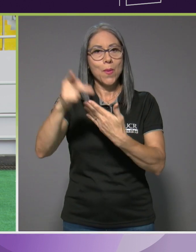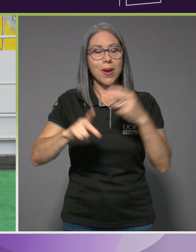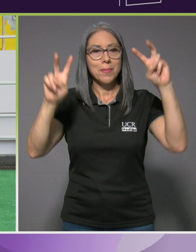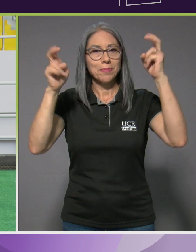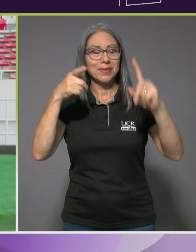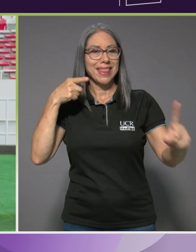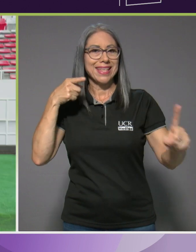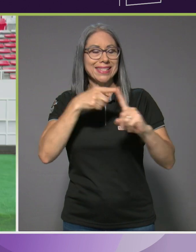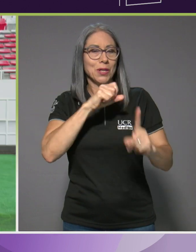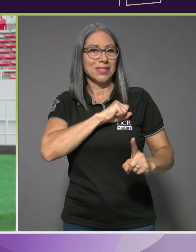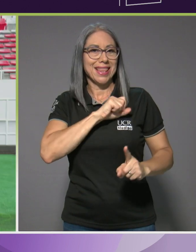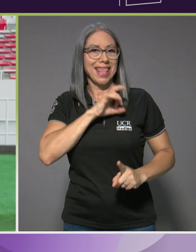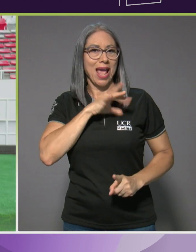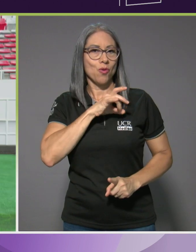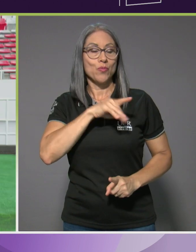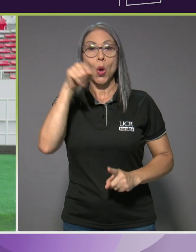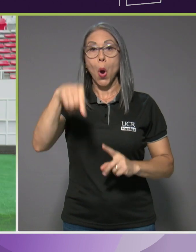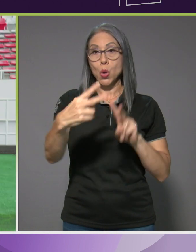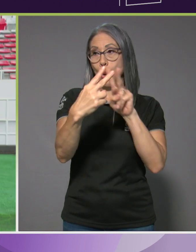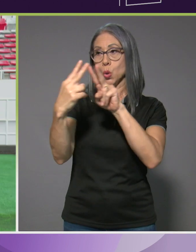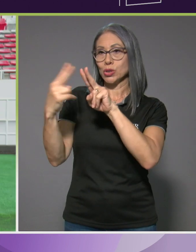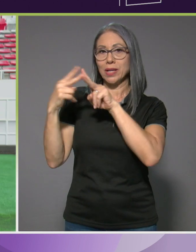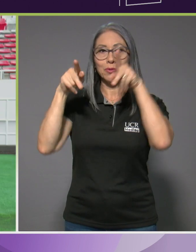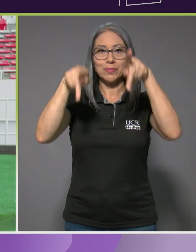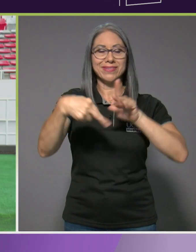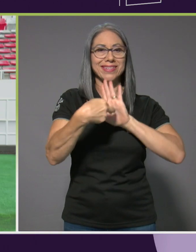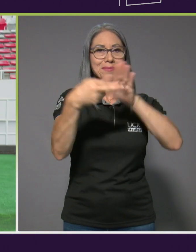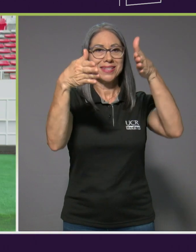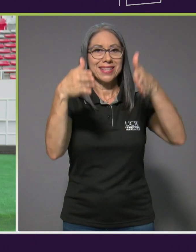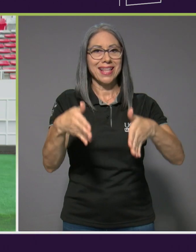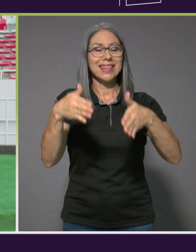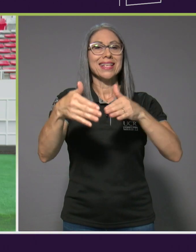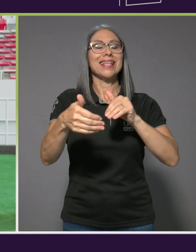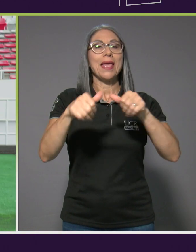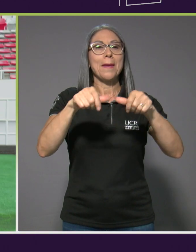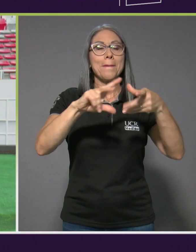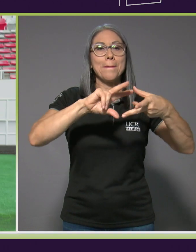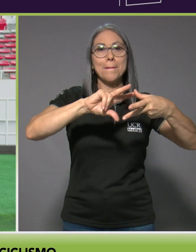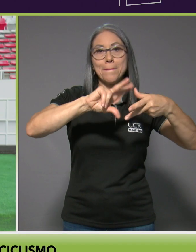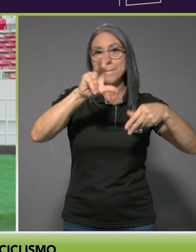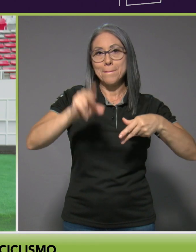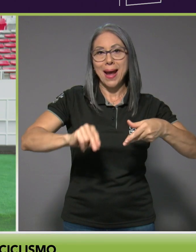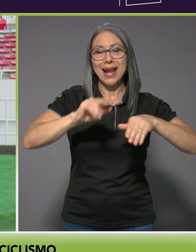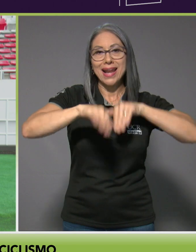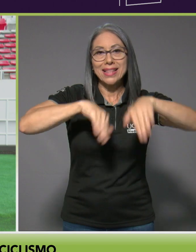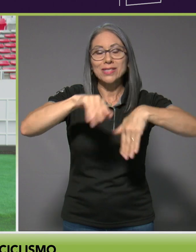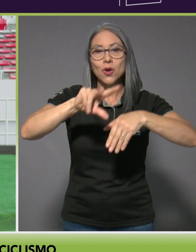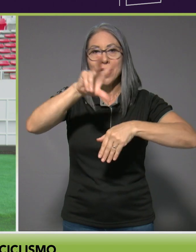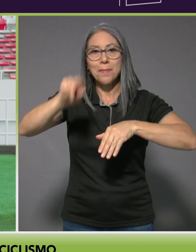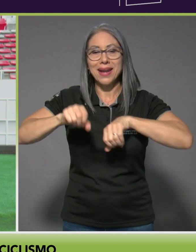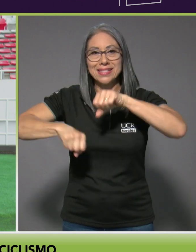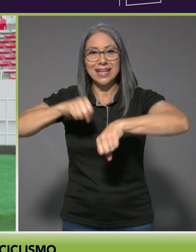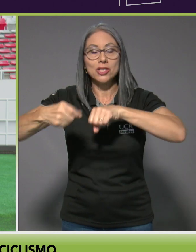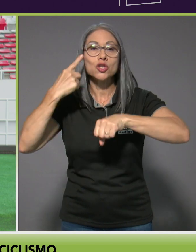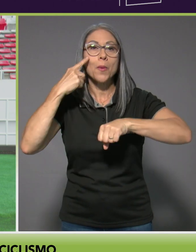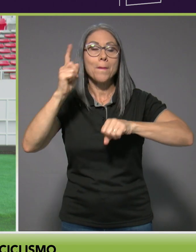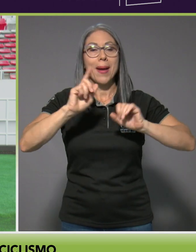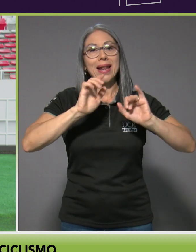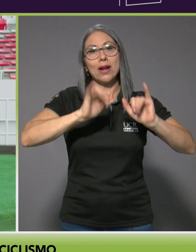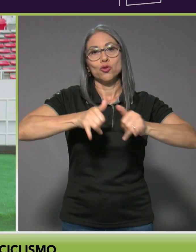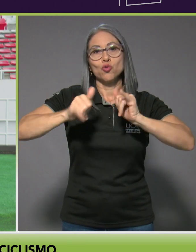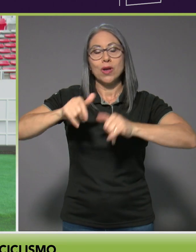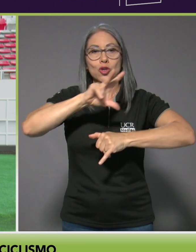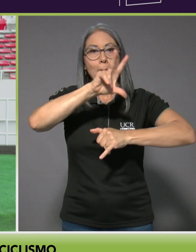Santiago. Hoy conoceremos a nuestros representantes en las disciplinas de paranatación y paraciclismo para los Juegos Parapanamericanos.